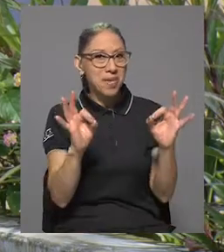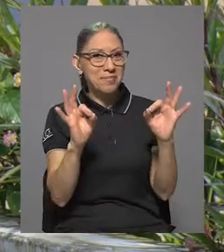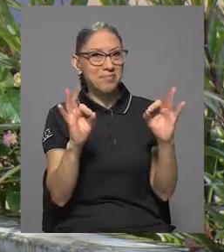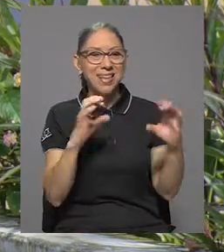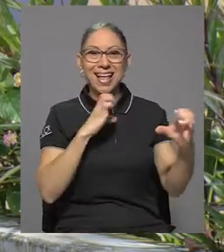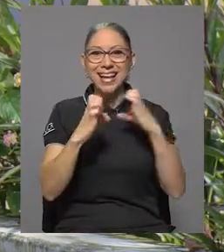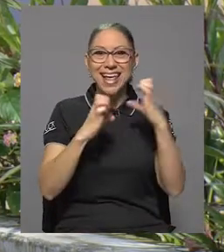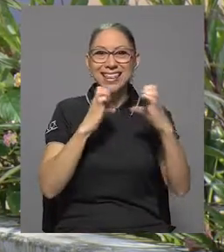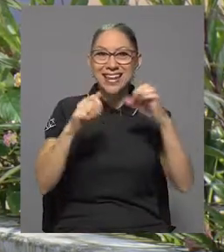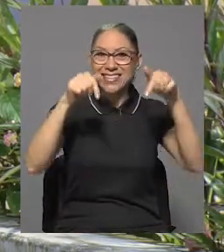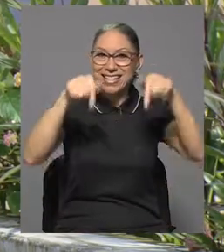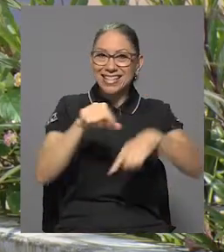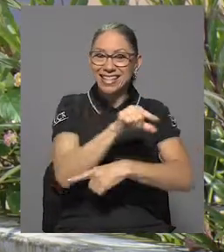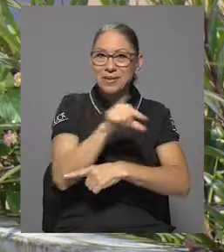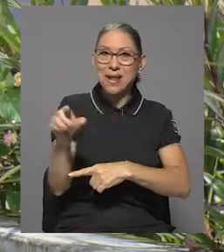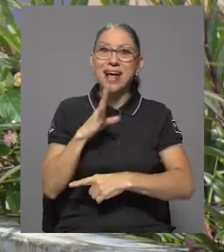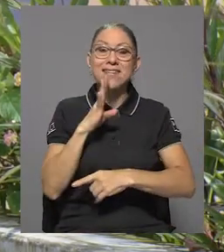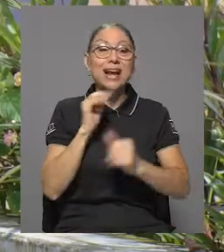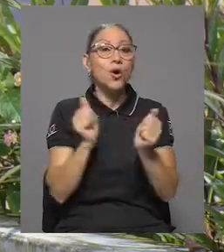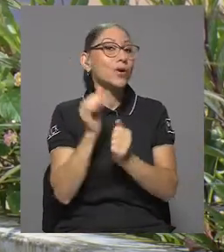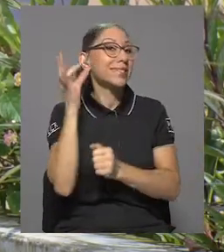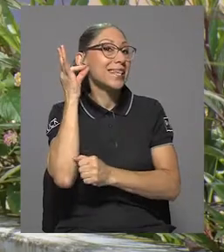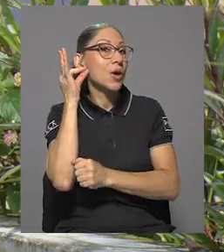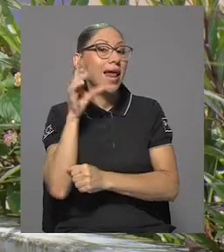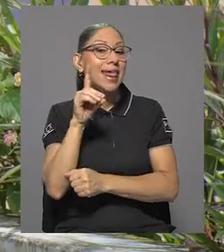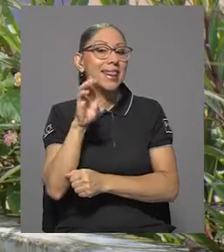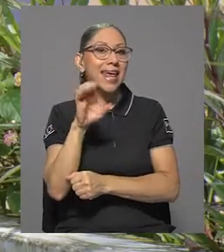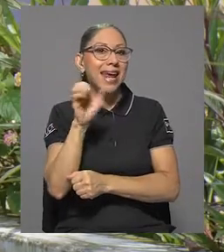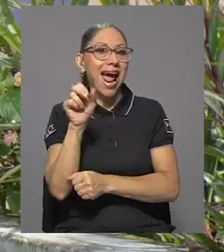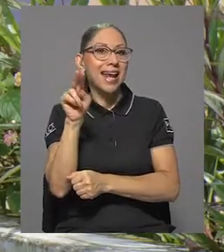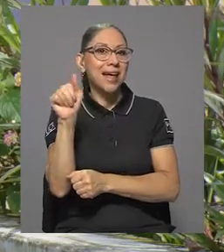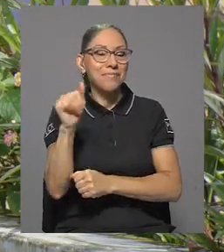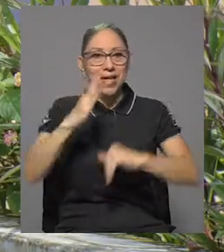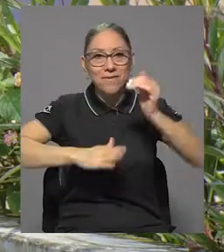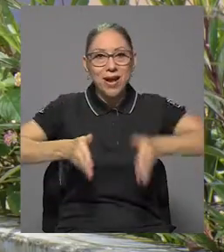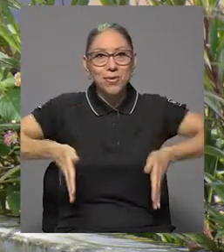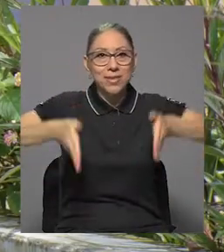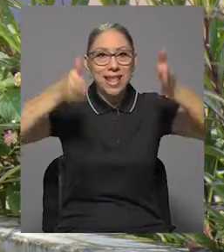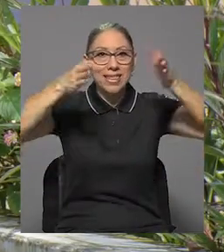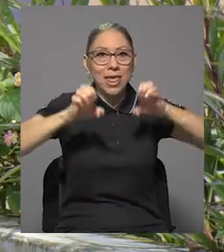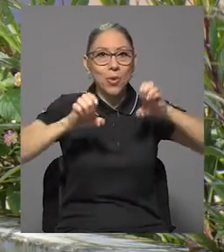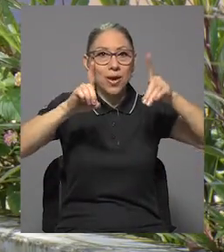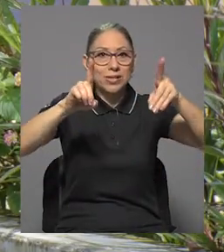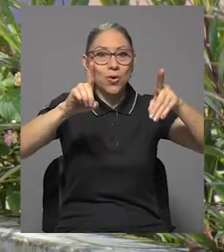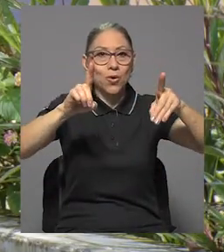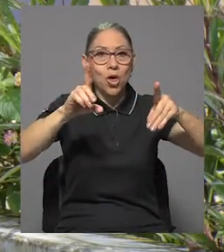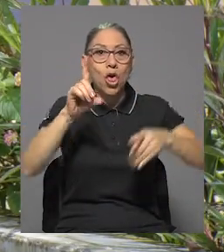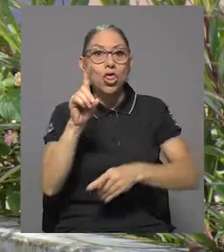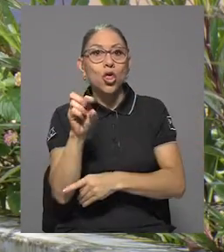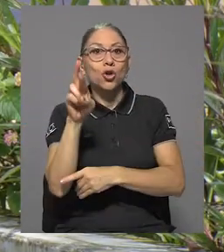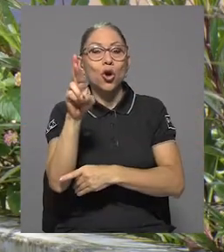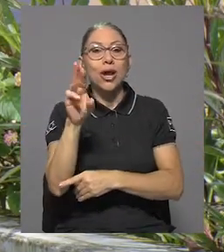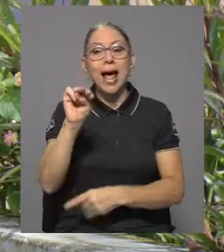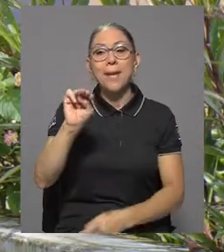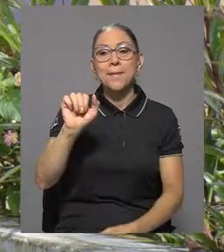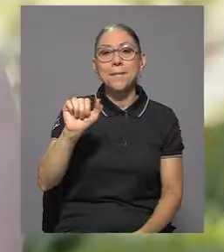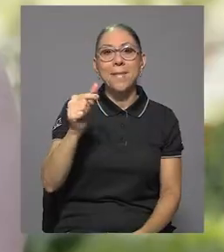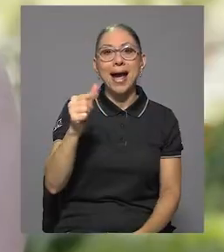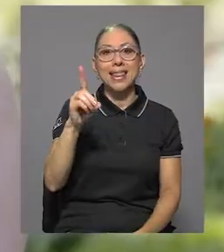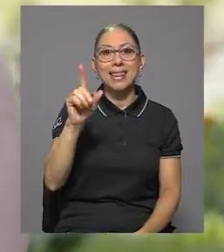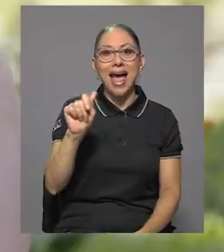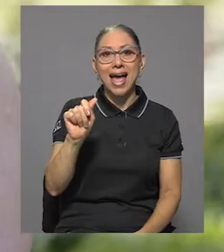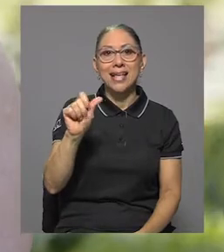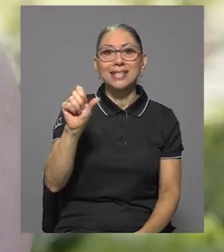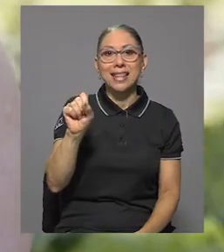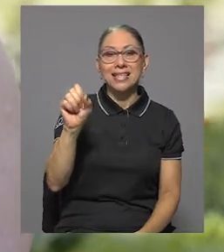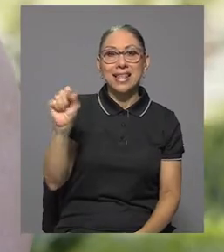Muy bien, en la entrevista de esta semana vamos a conversar con la señora decana de la Facultad de Educación de nuestra universidad, la doctora Magda Sandí Sandí. Doña